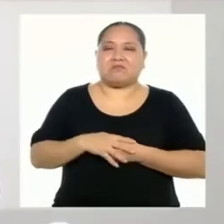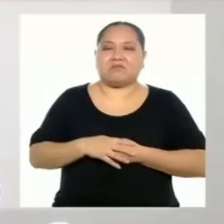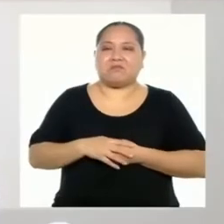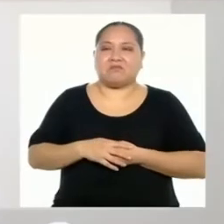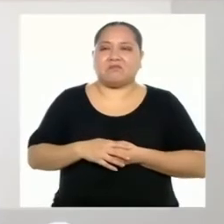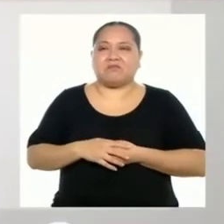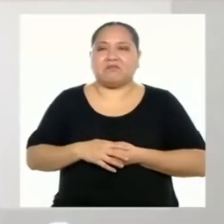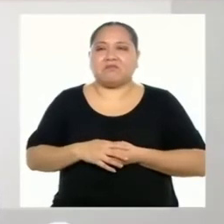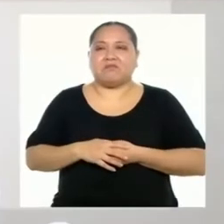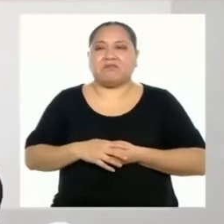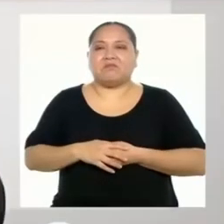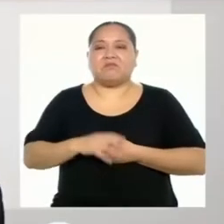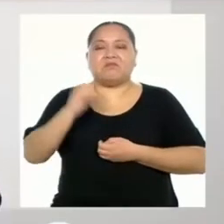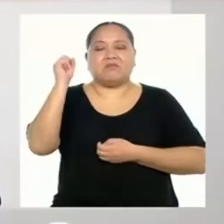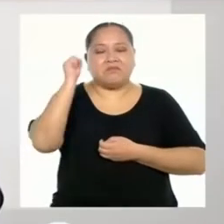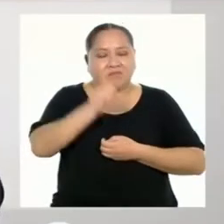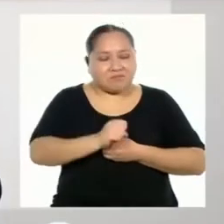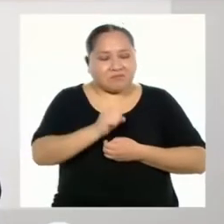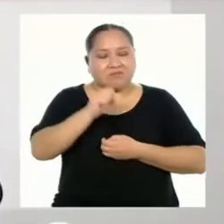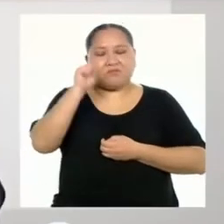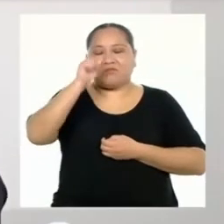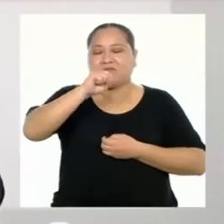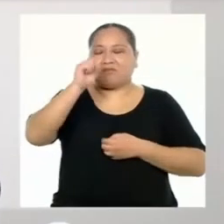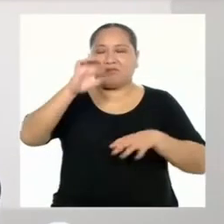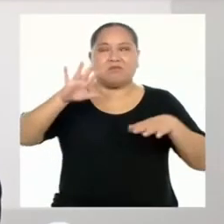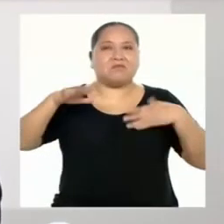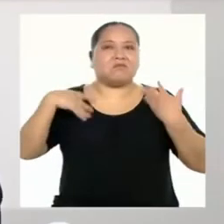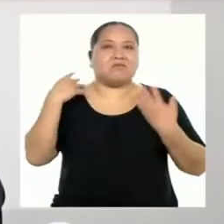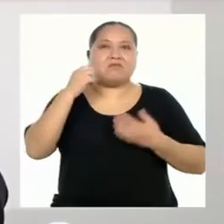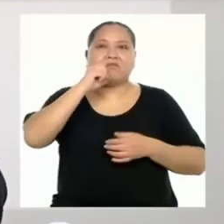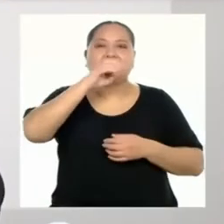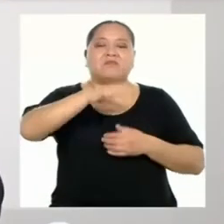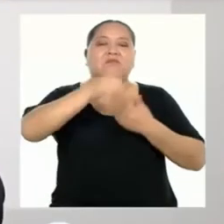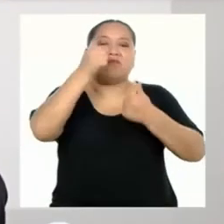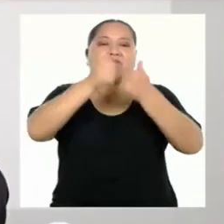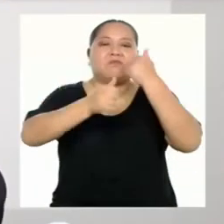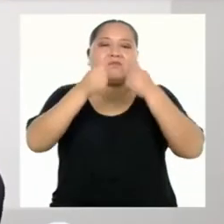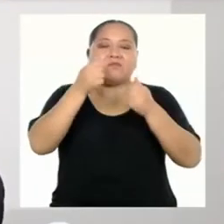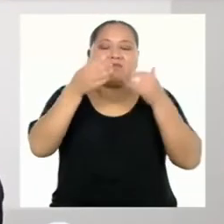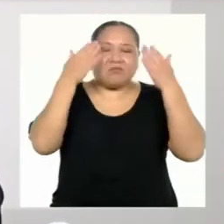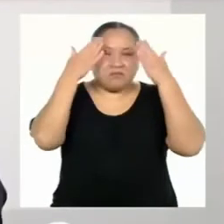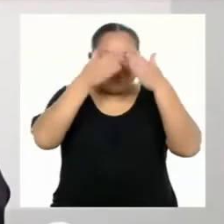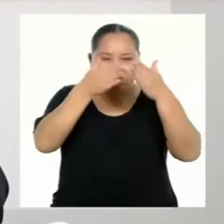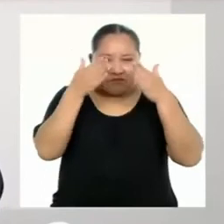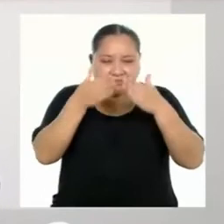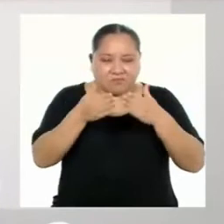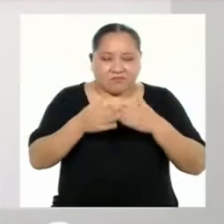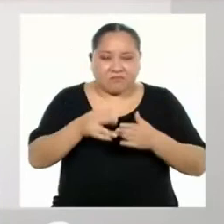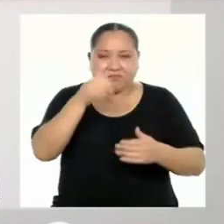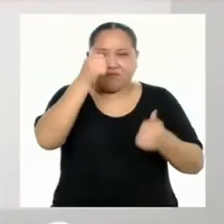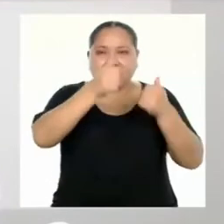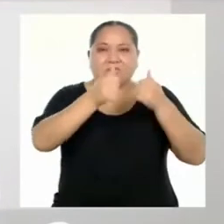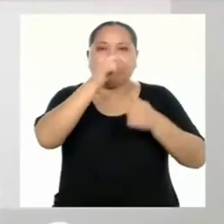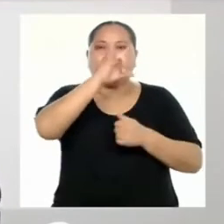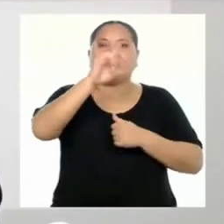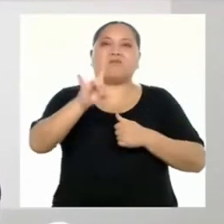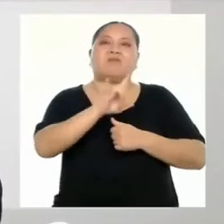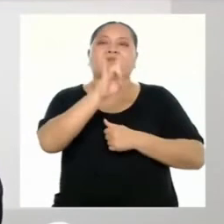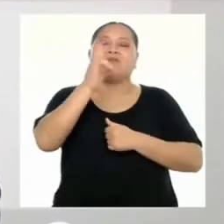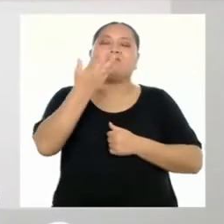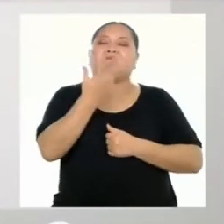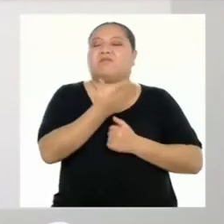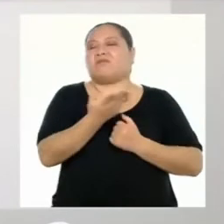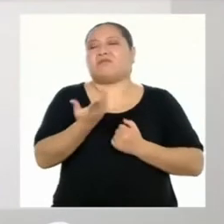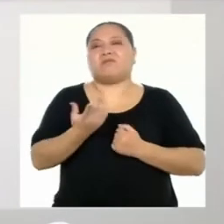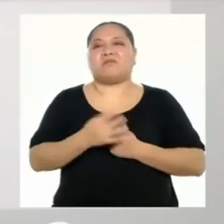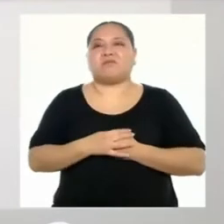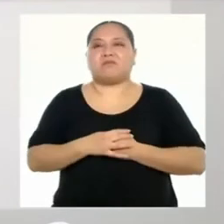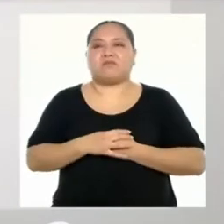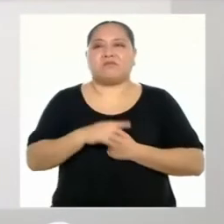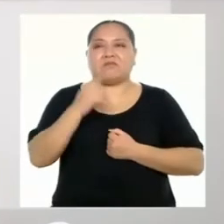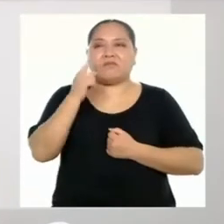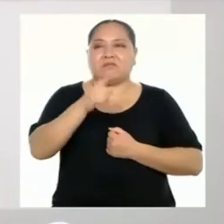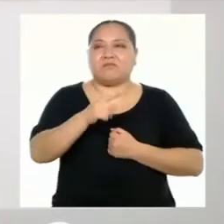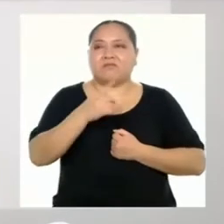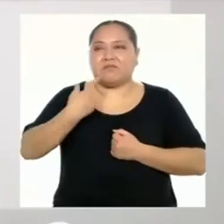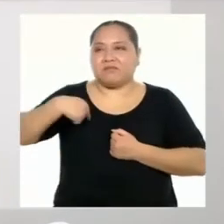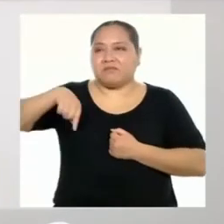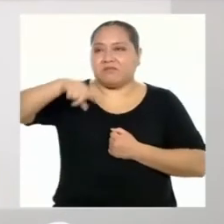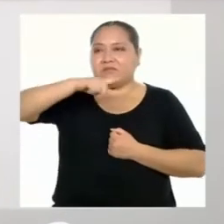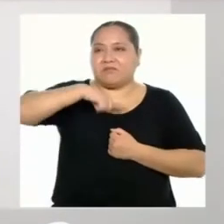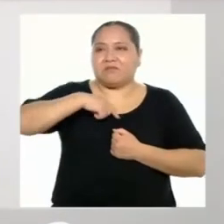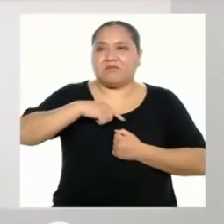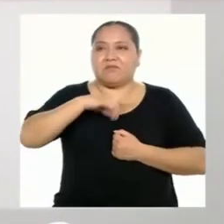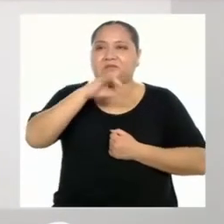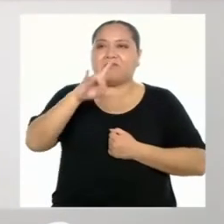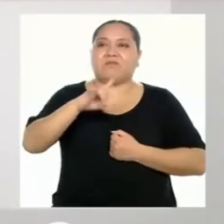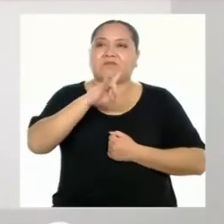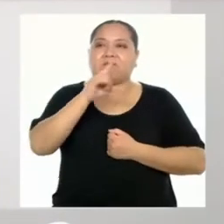Sí, por supuesto que podemos indicar específicamente la estrategia que queremos utilizar. En nuestro